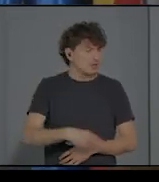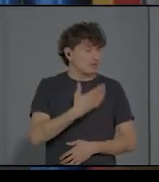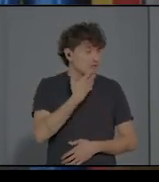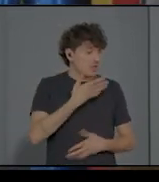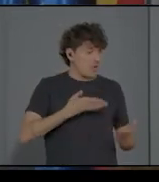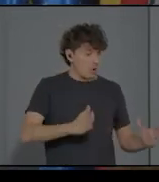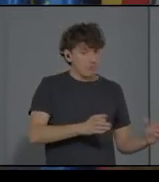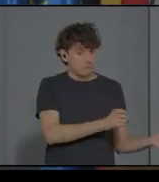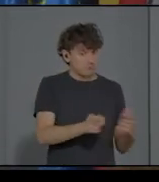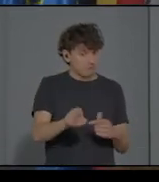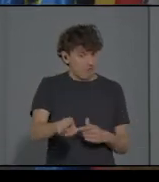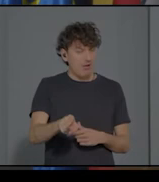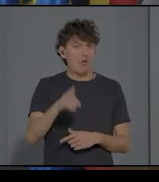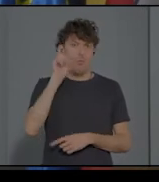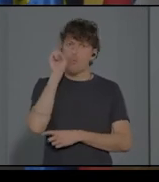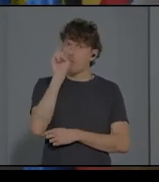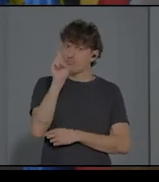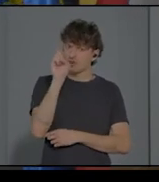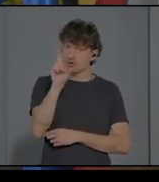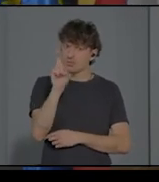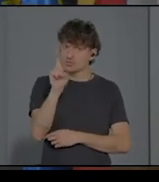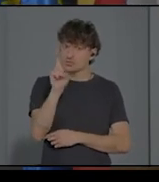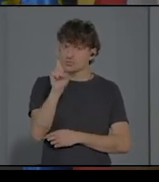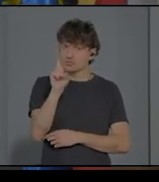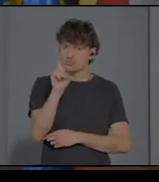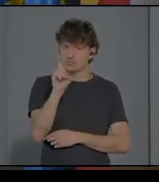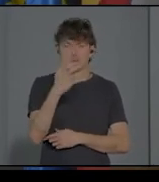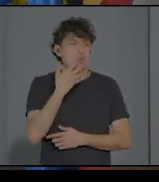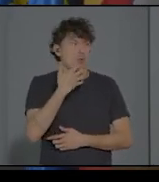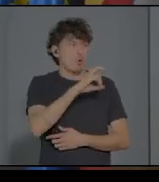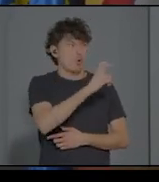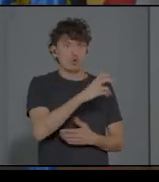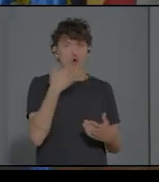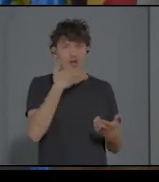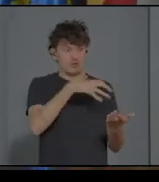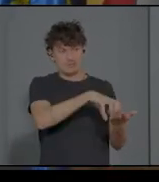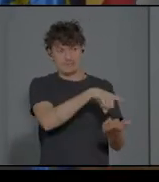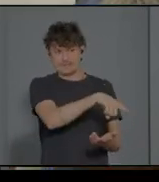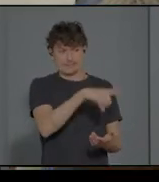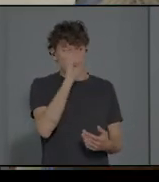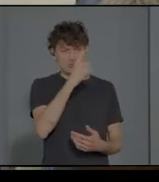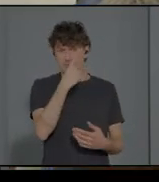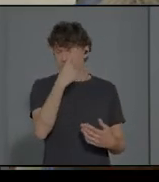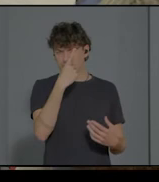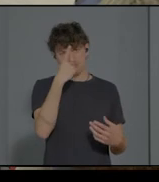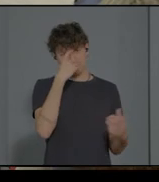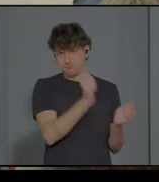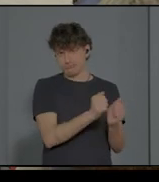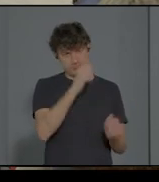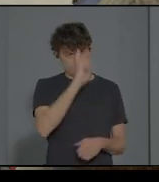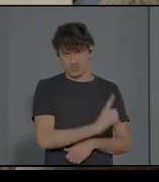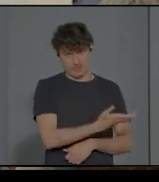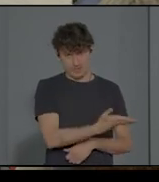saben actuar con niños con autismo. O, por ejemplo, ese grupo de la parroquia es muy especialmente